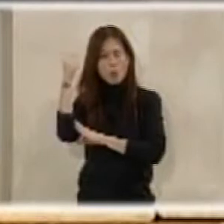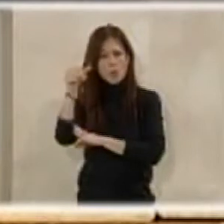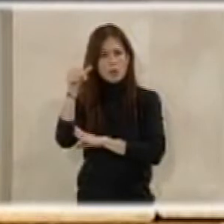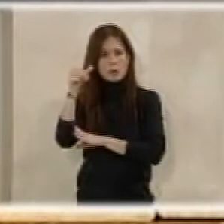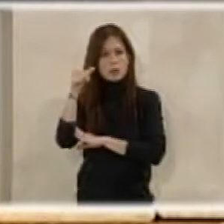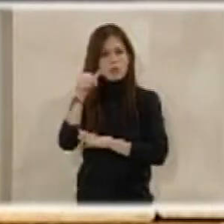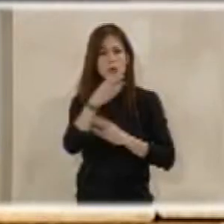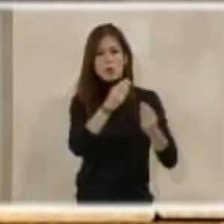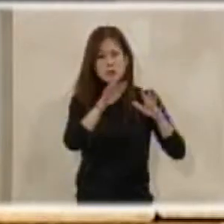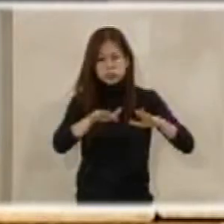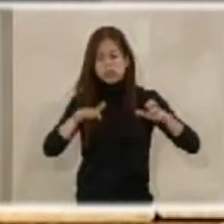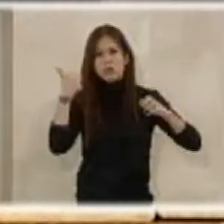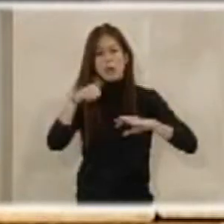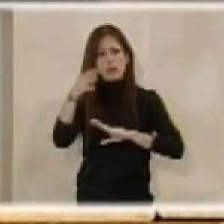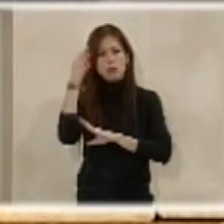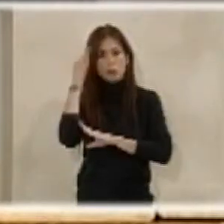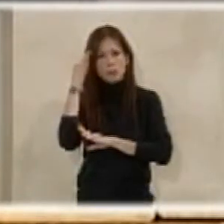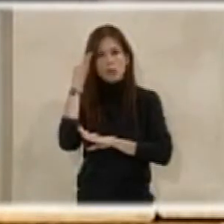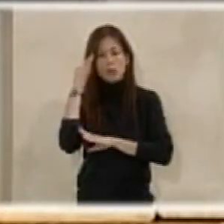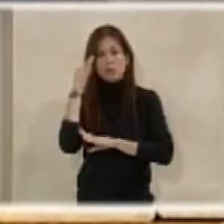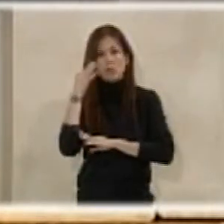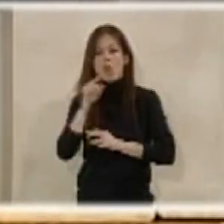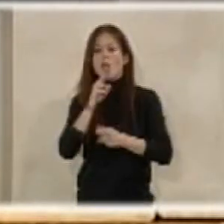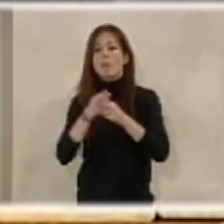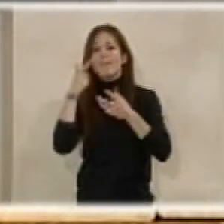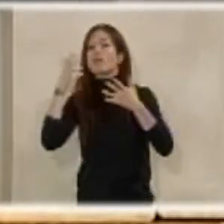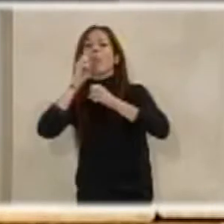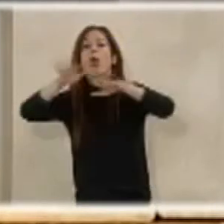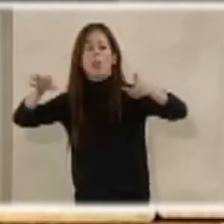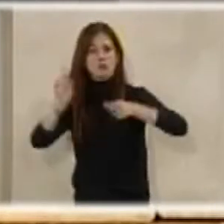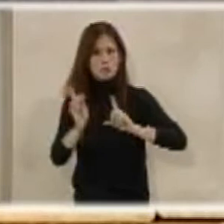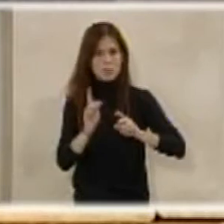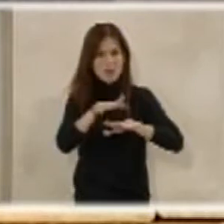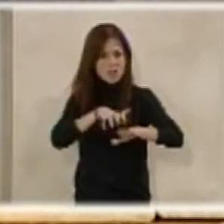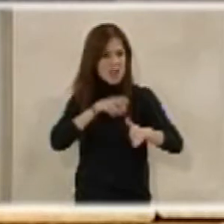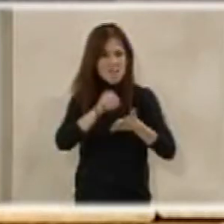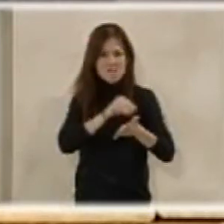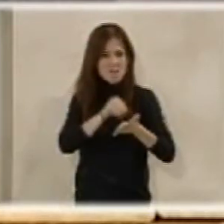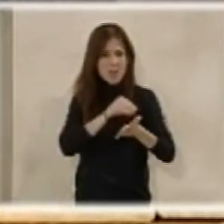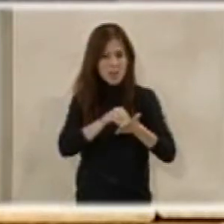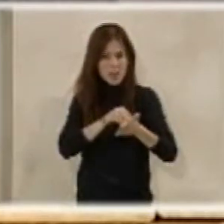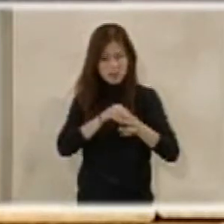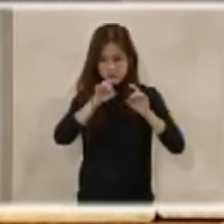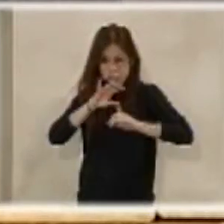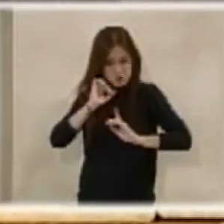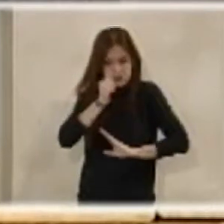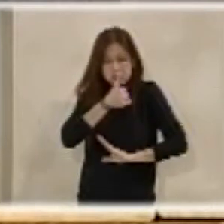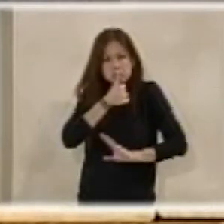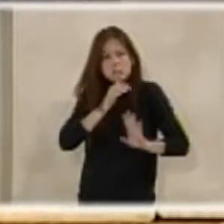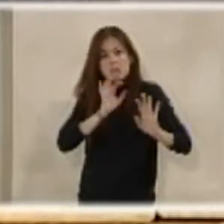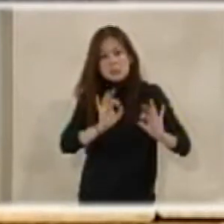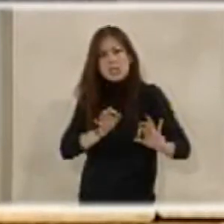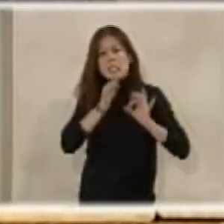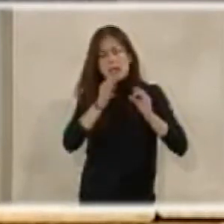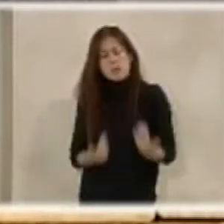que desde el anonimato, en la mayoría de los casos, prácticamente en la totalidad, pero siempre